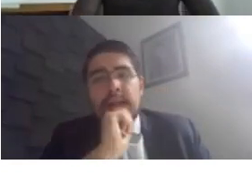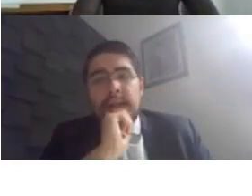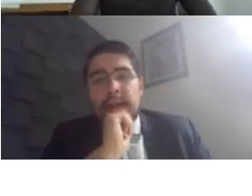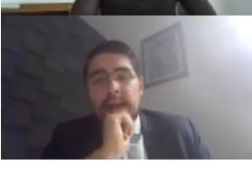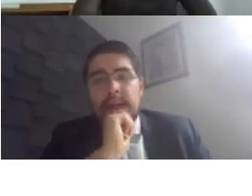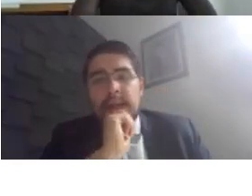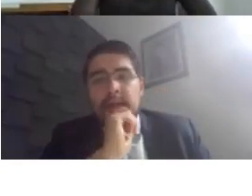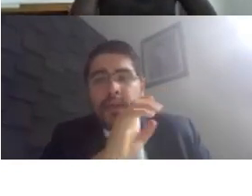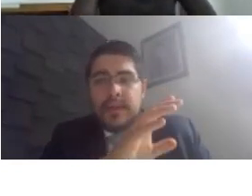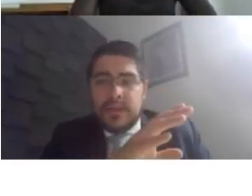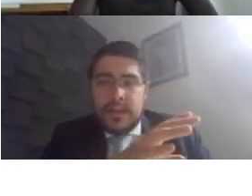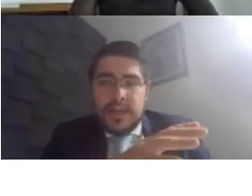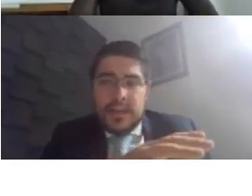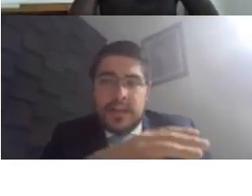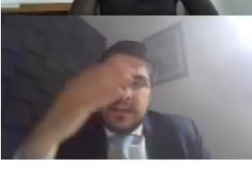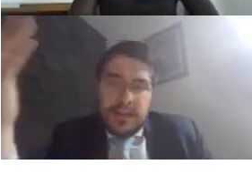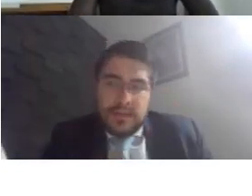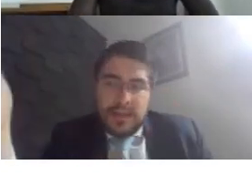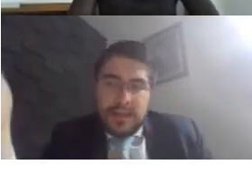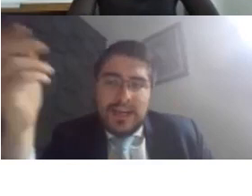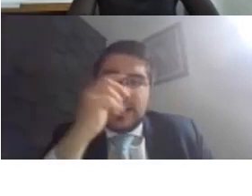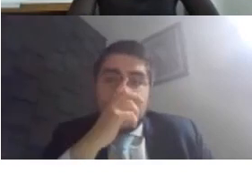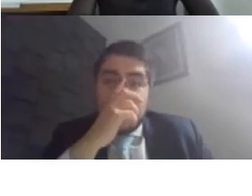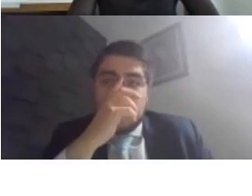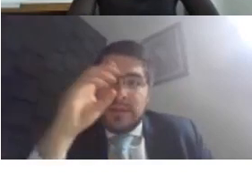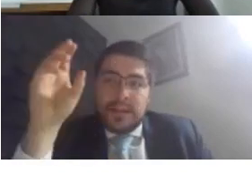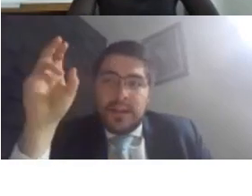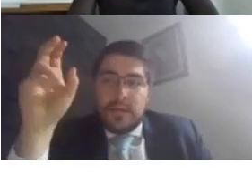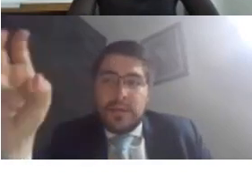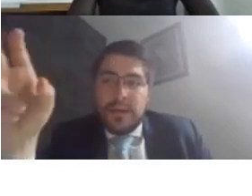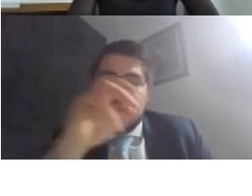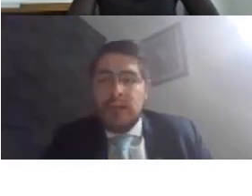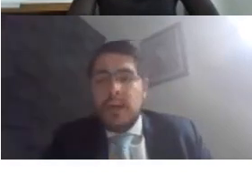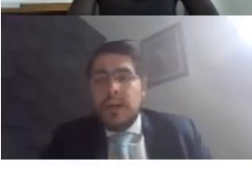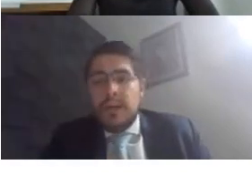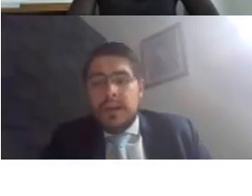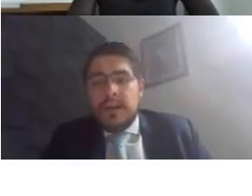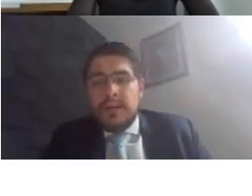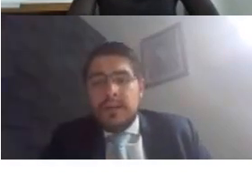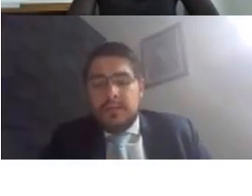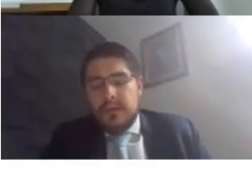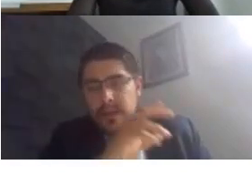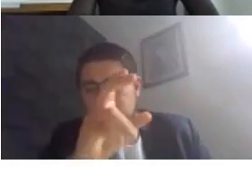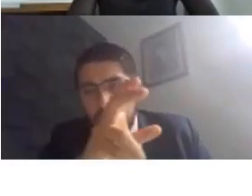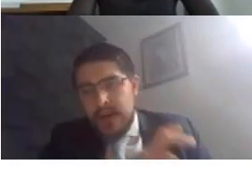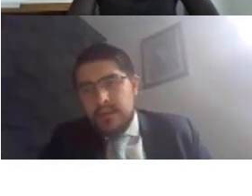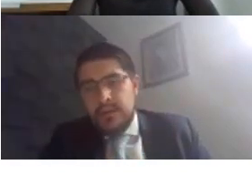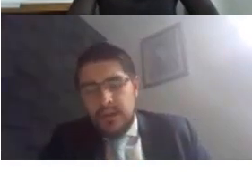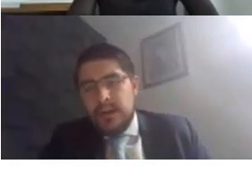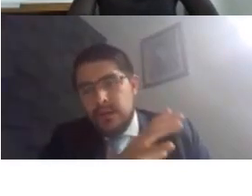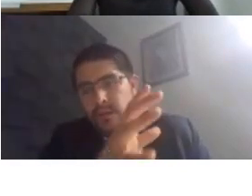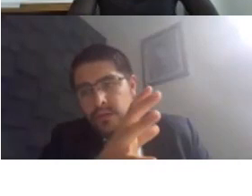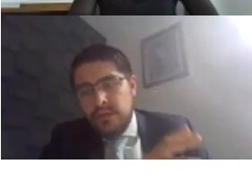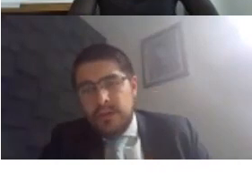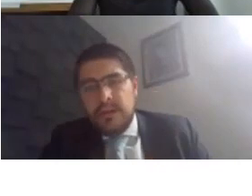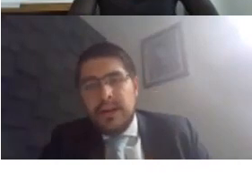y tenemos la segunda que es justamente ante el incumplimiento individual de un